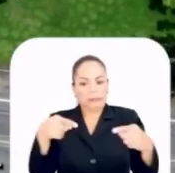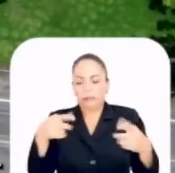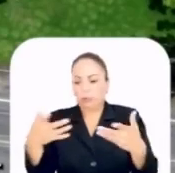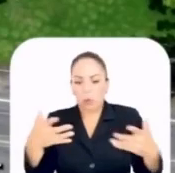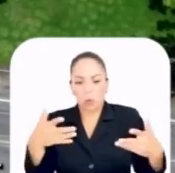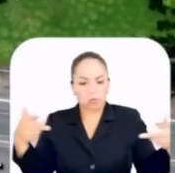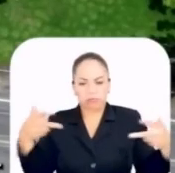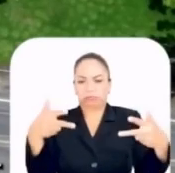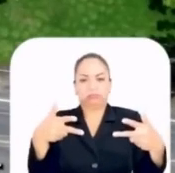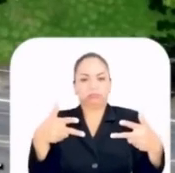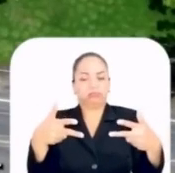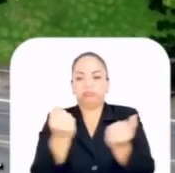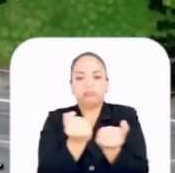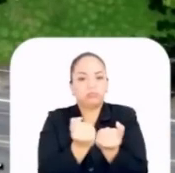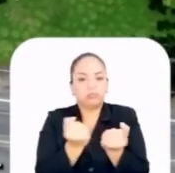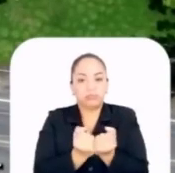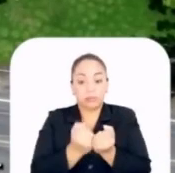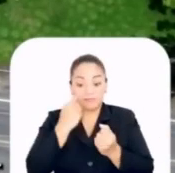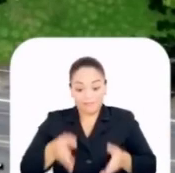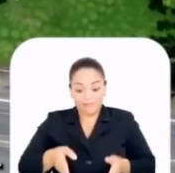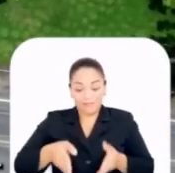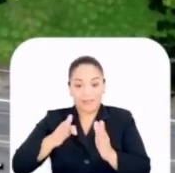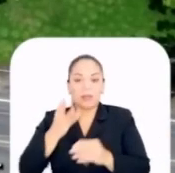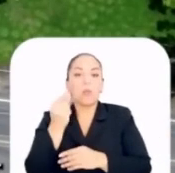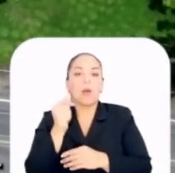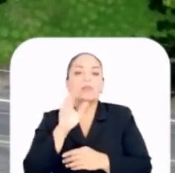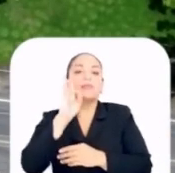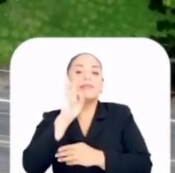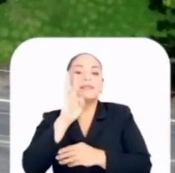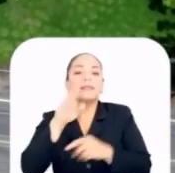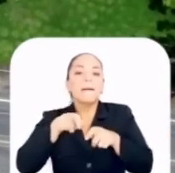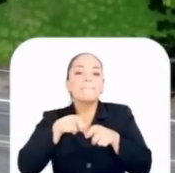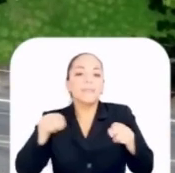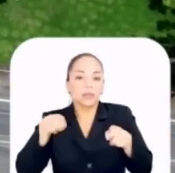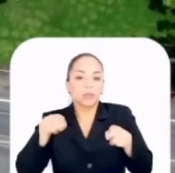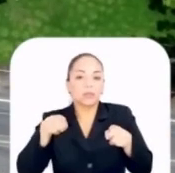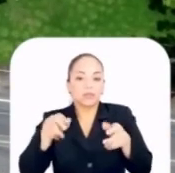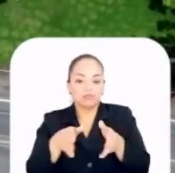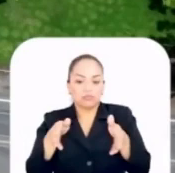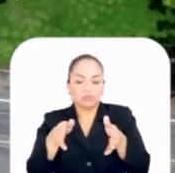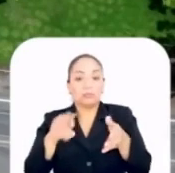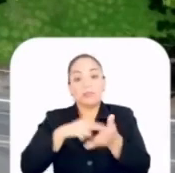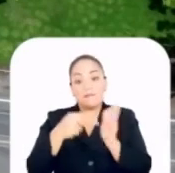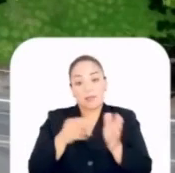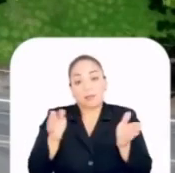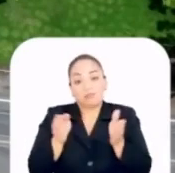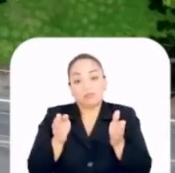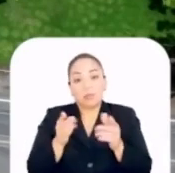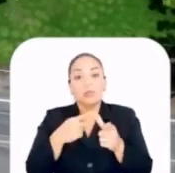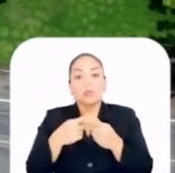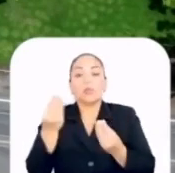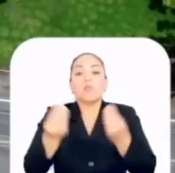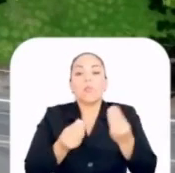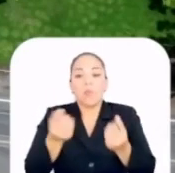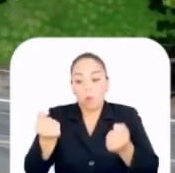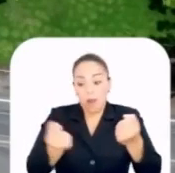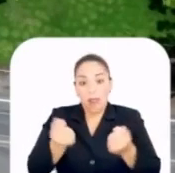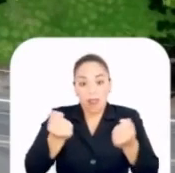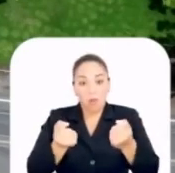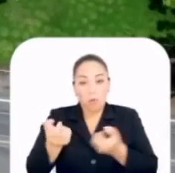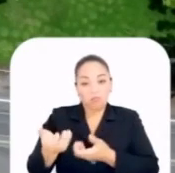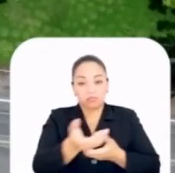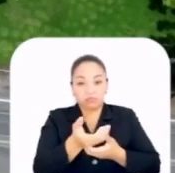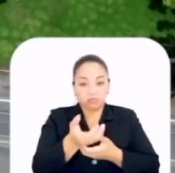carretera que tiene alrededor de 6 metros de ancho, lo que imposibilita ceder el espacio a las unidades de